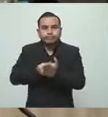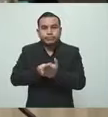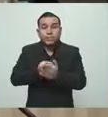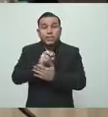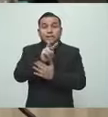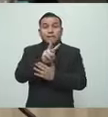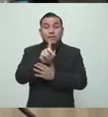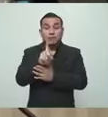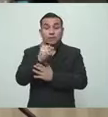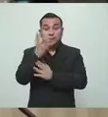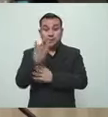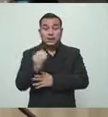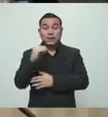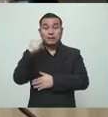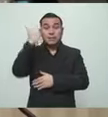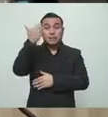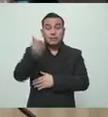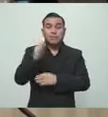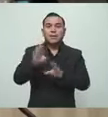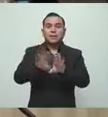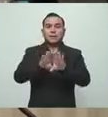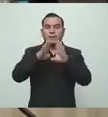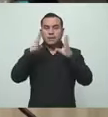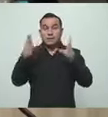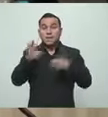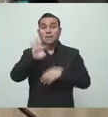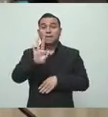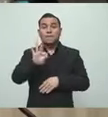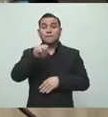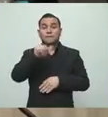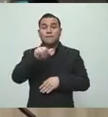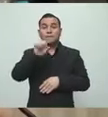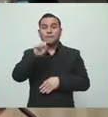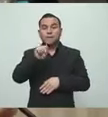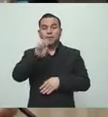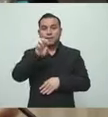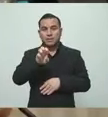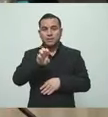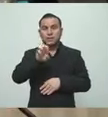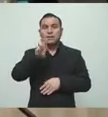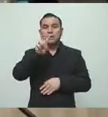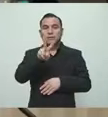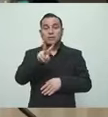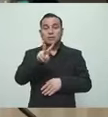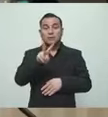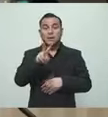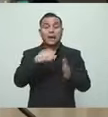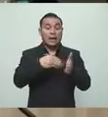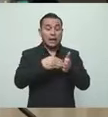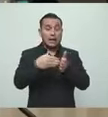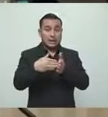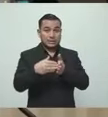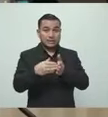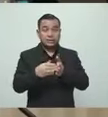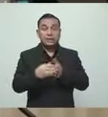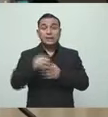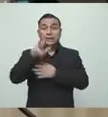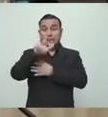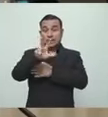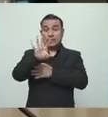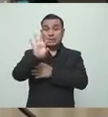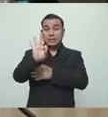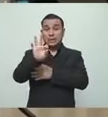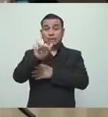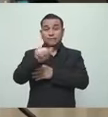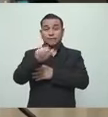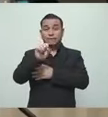21 días después, hacer la siguiente fase. Dependiendo de lo que pase en esas dos fases, pudiera ser que la tercera fase se haga